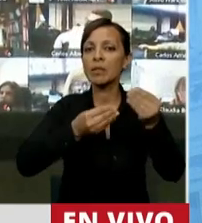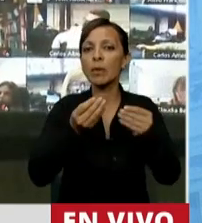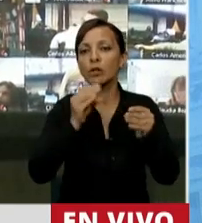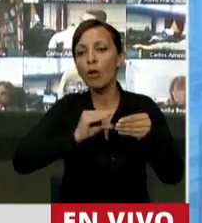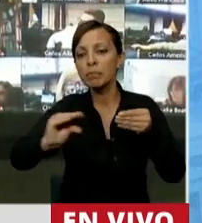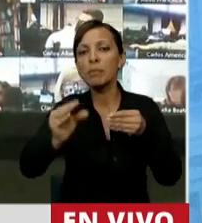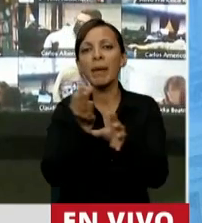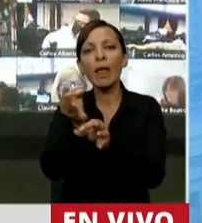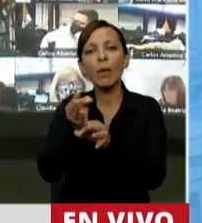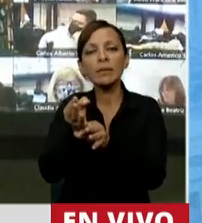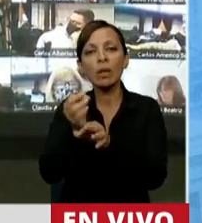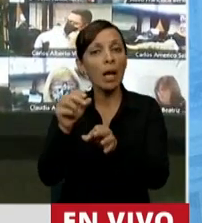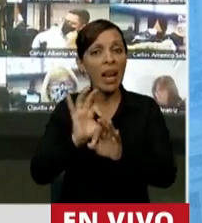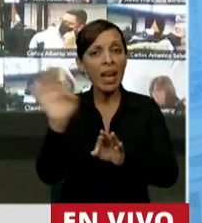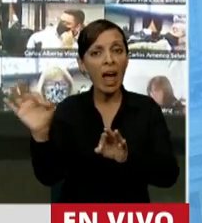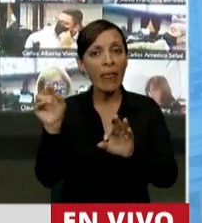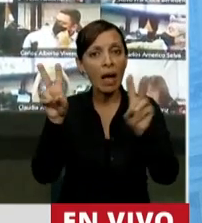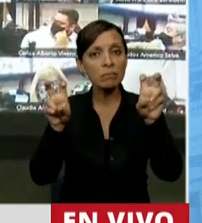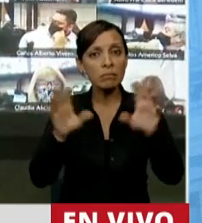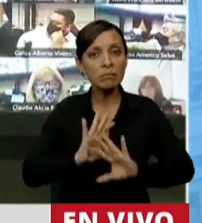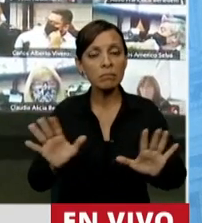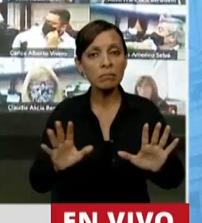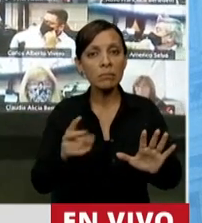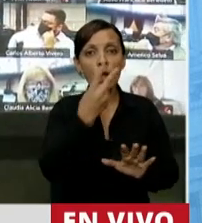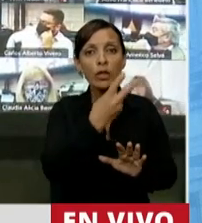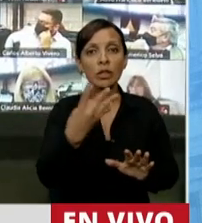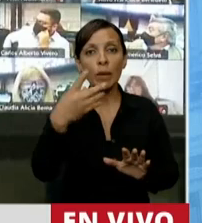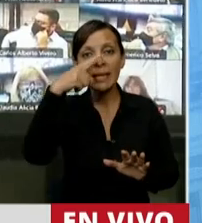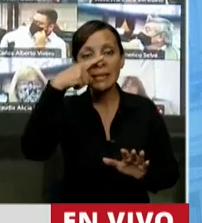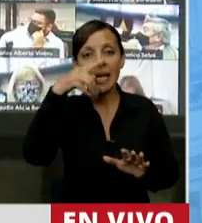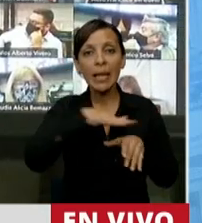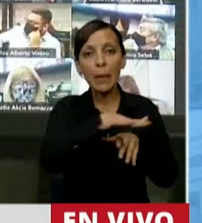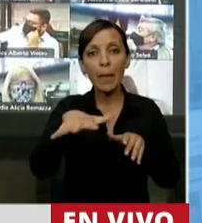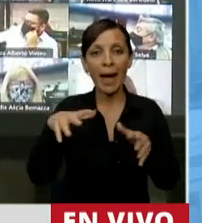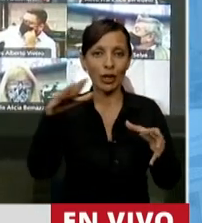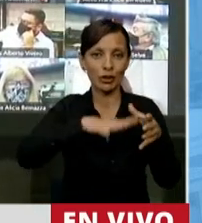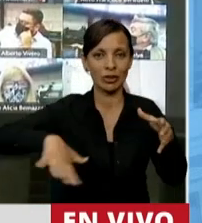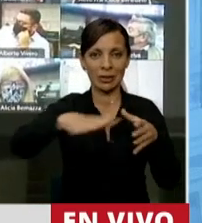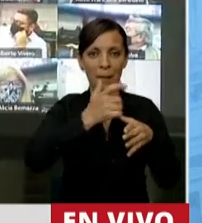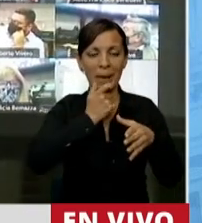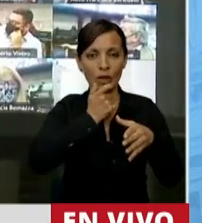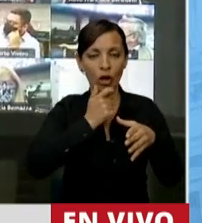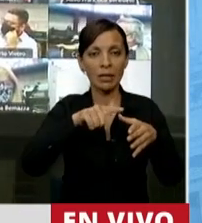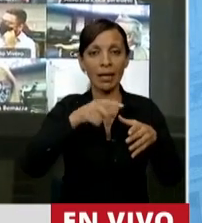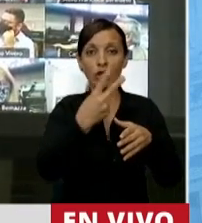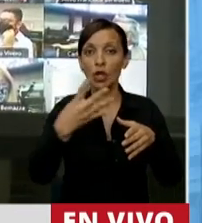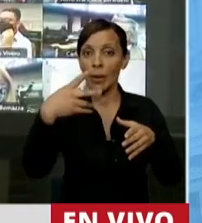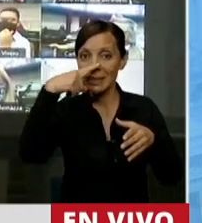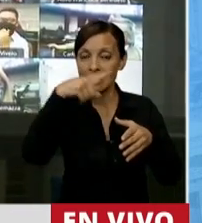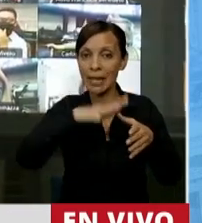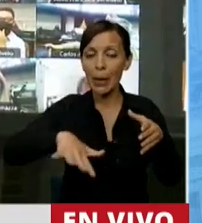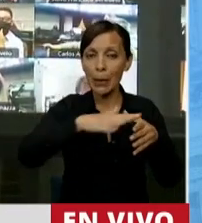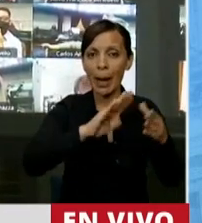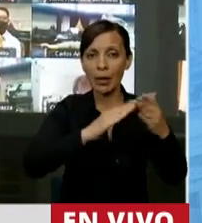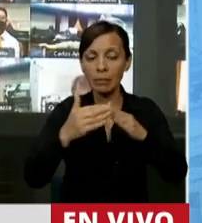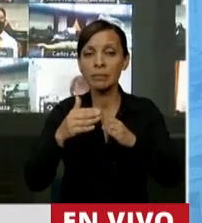educación. El tema de los más de 247 barrios que hay en mi provincia, que son barrios populares que no tienen